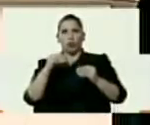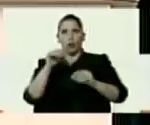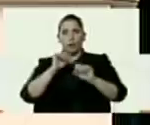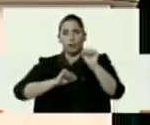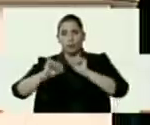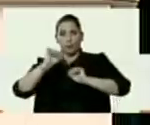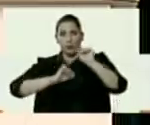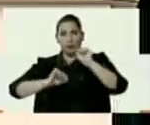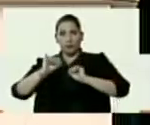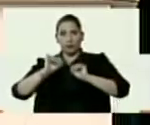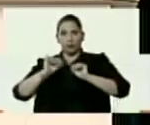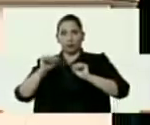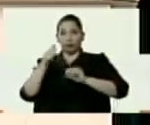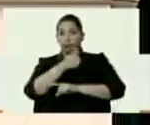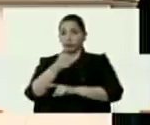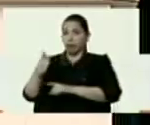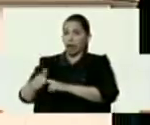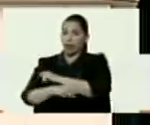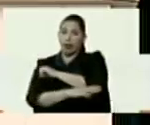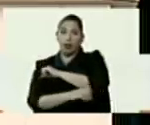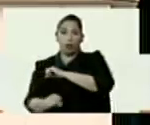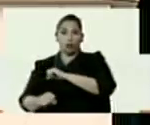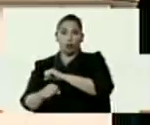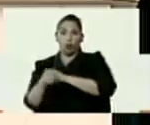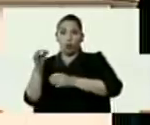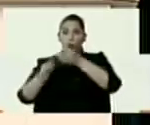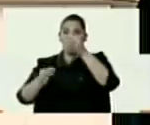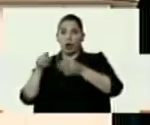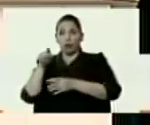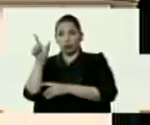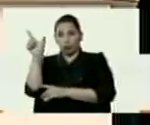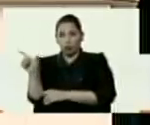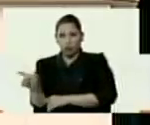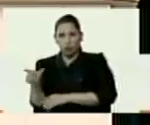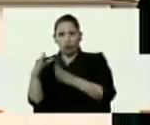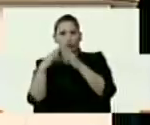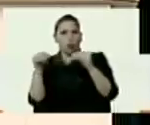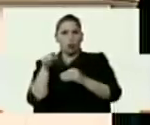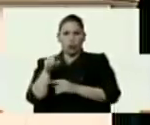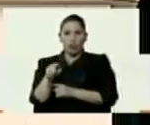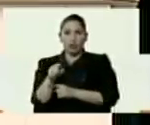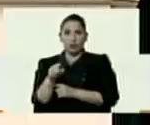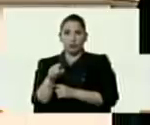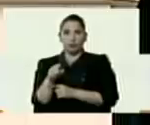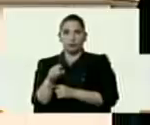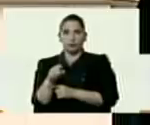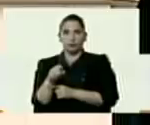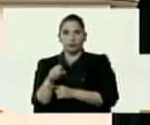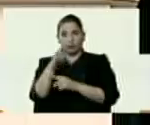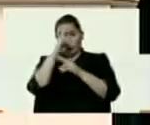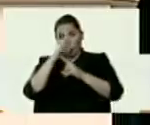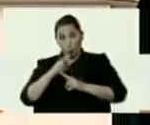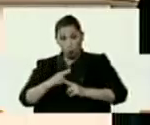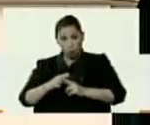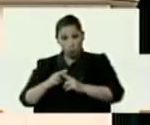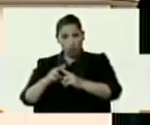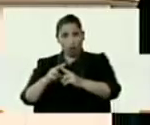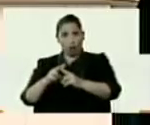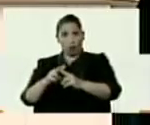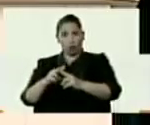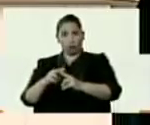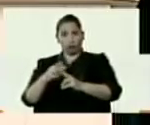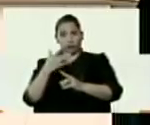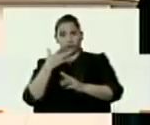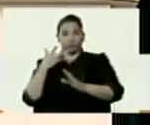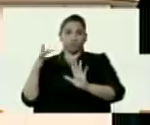Cada ladrón juzga por su condición. Resulta que todos estos honrados, honestos, funcionarios